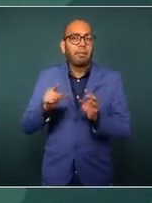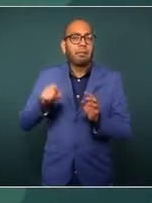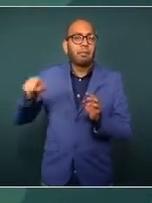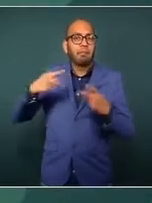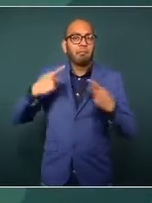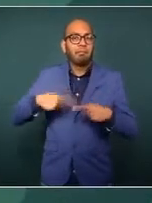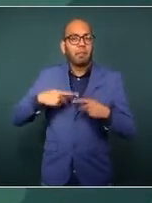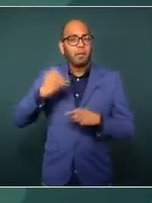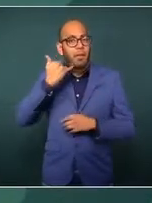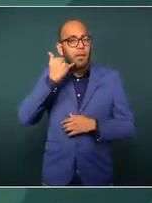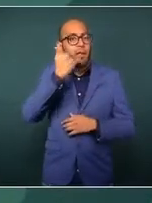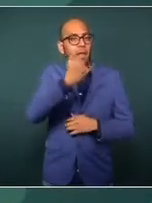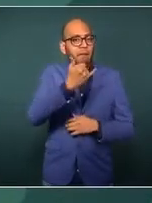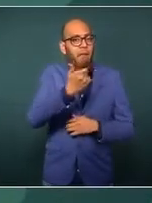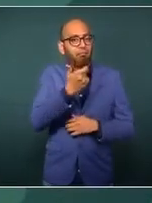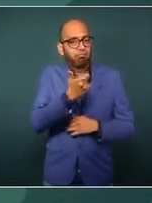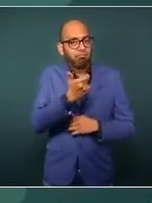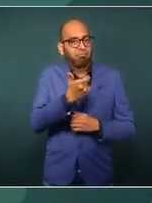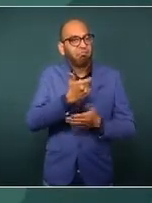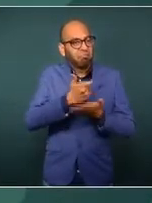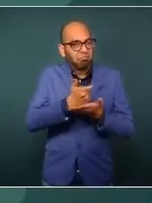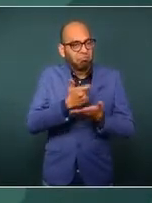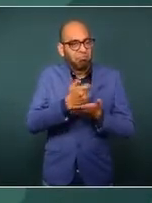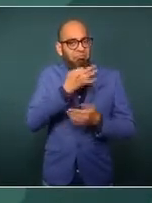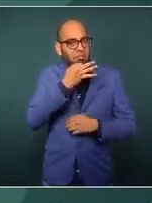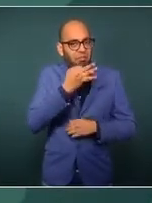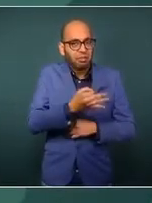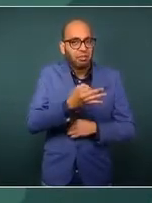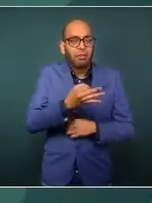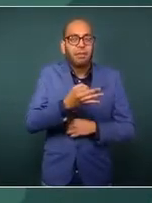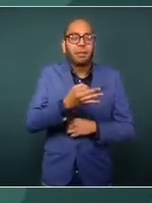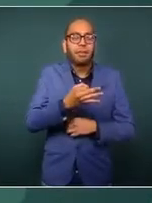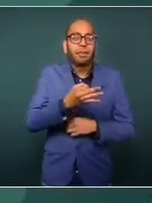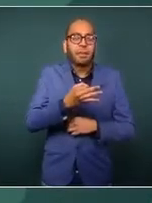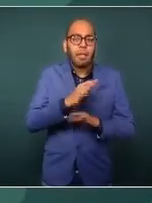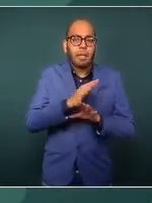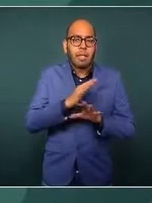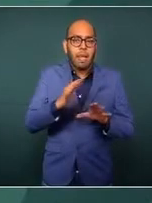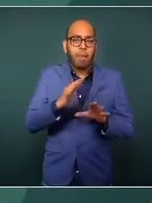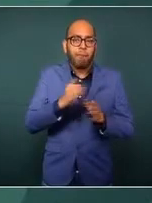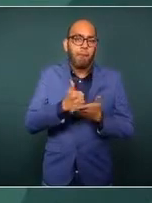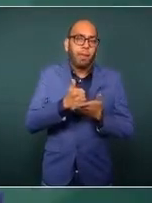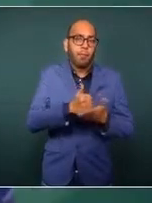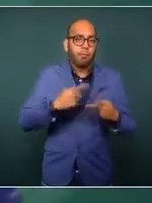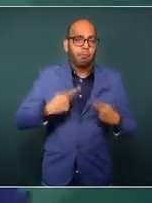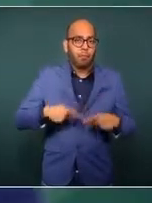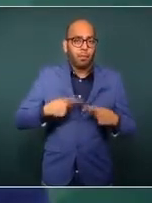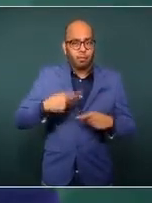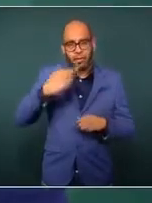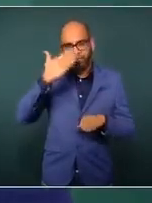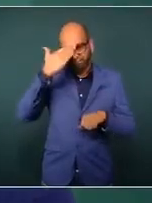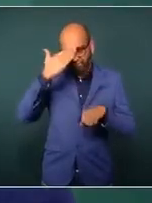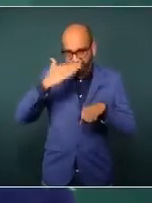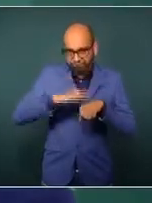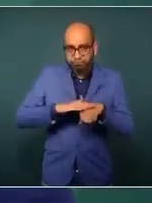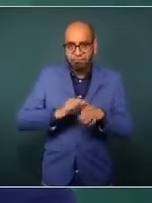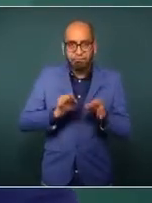delito de extorsión. con frecuencia se hacen pasar por